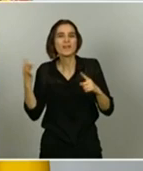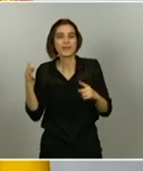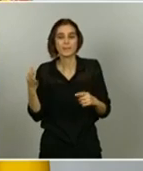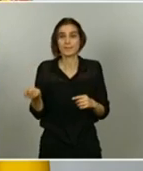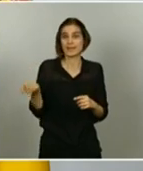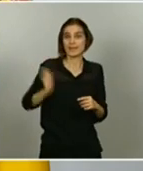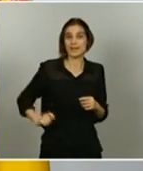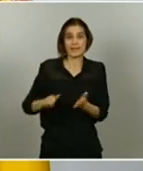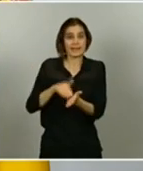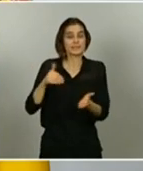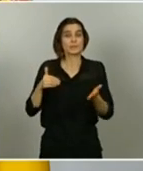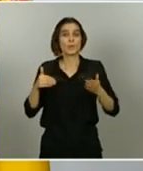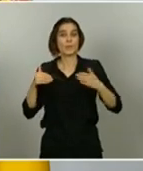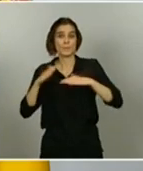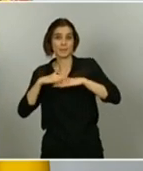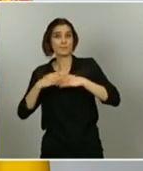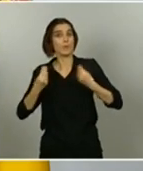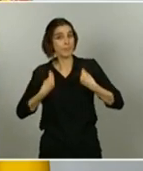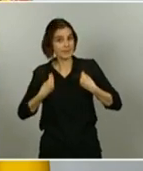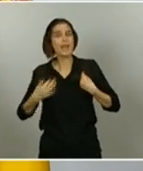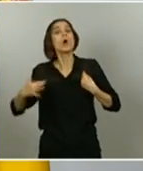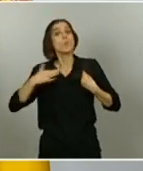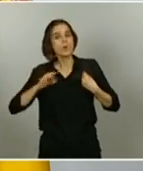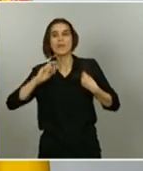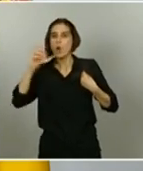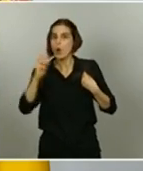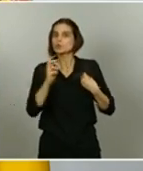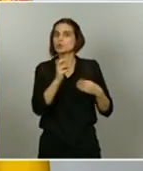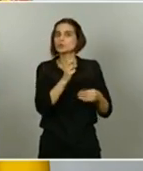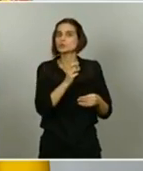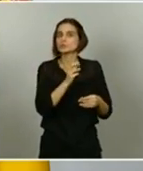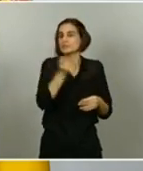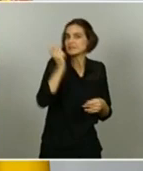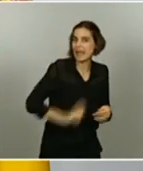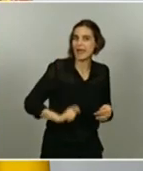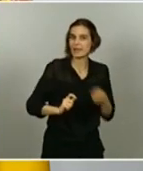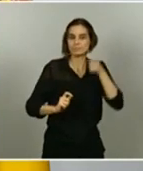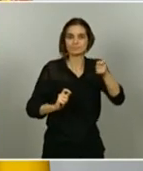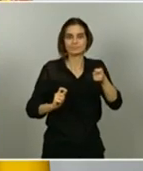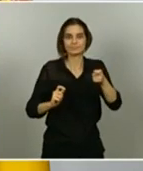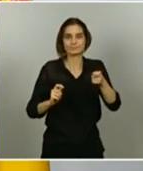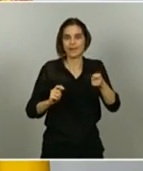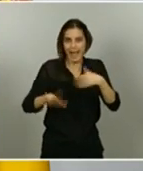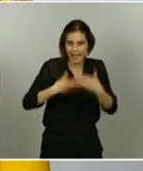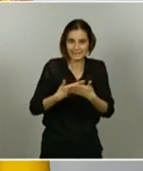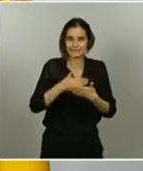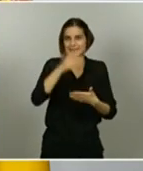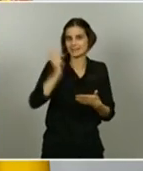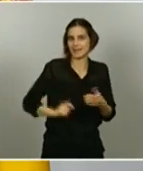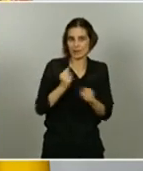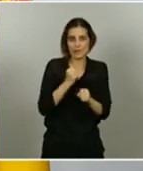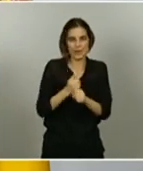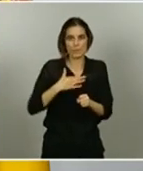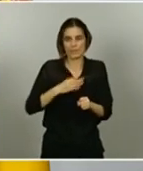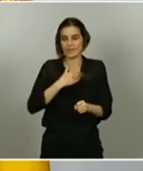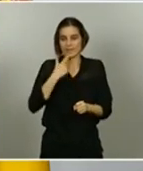con otros ingresos, incluidos los ingresos laborales. Esto permite ampliar la cobertura de la prestación, que no se